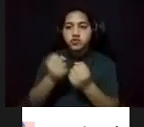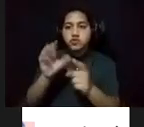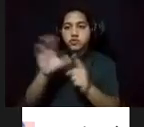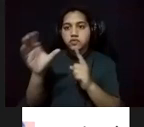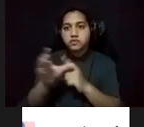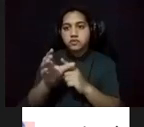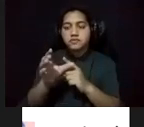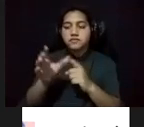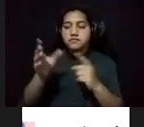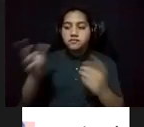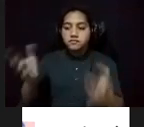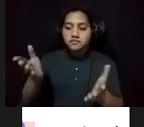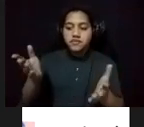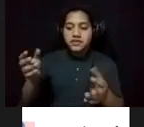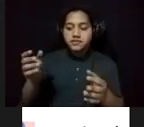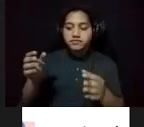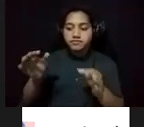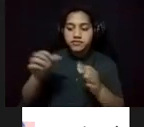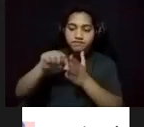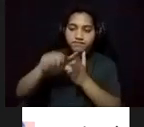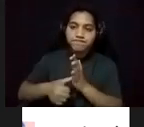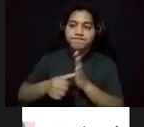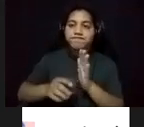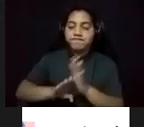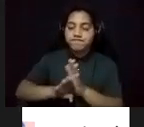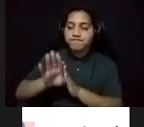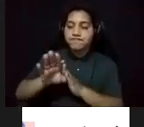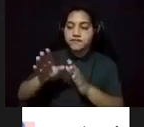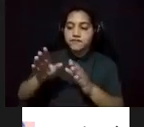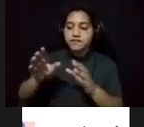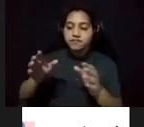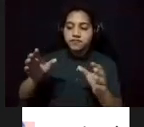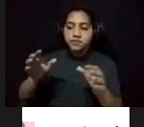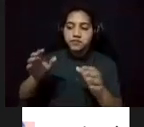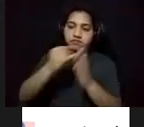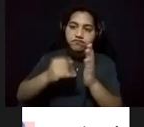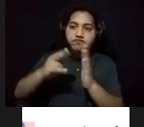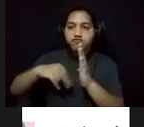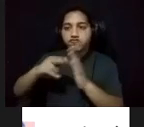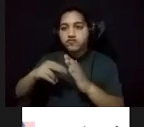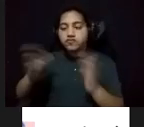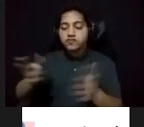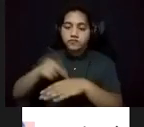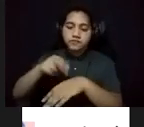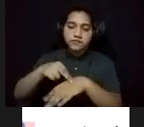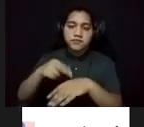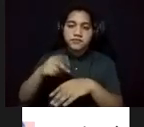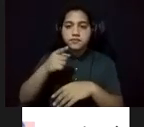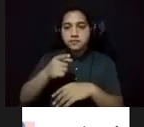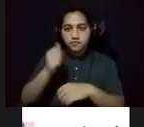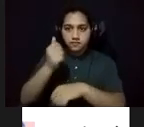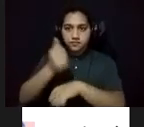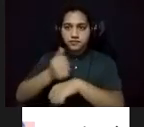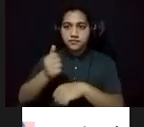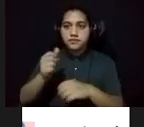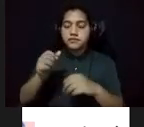quehacer cultural del país. En el 1949 se establece la división de la comunidad del departamento de